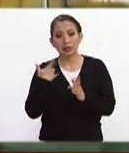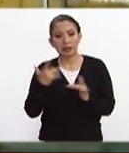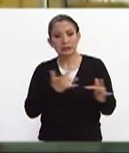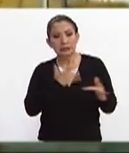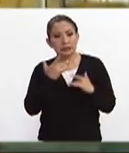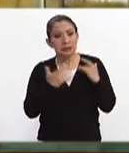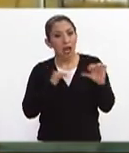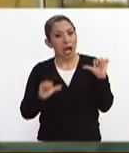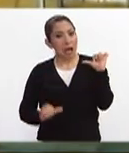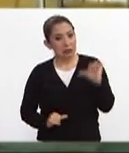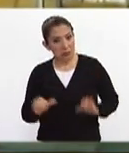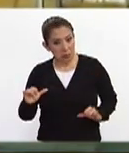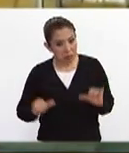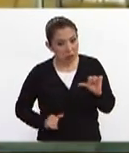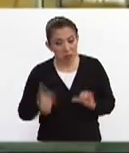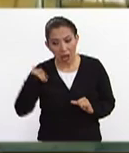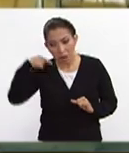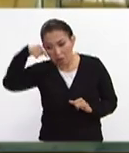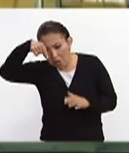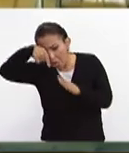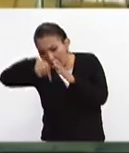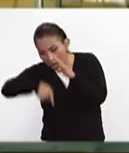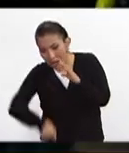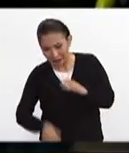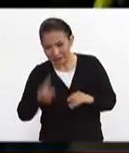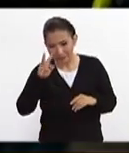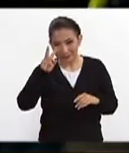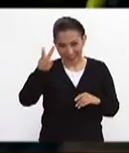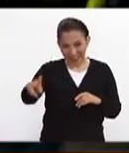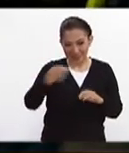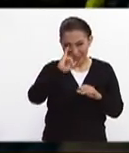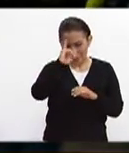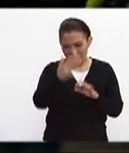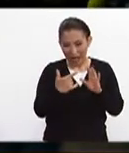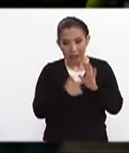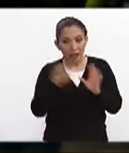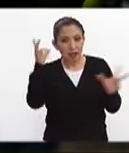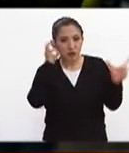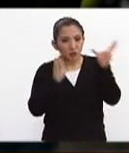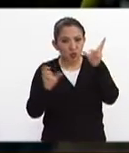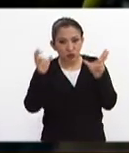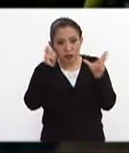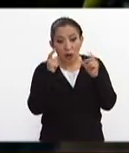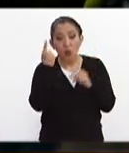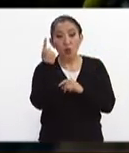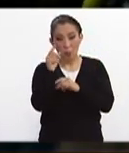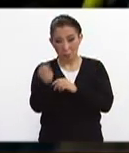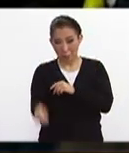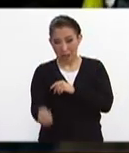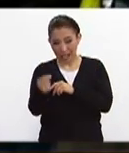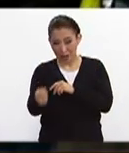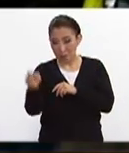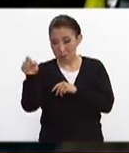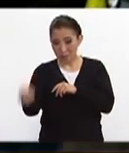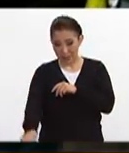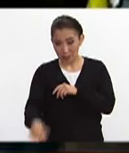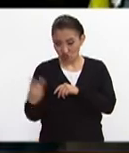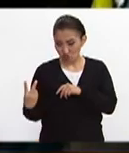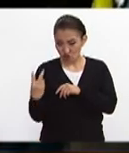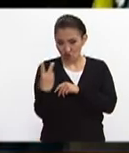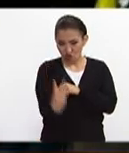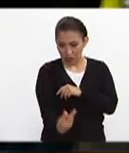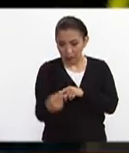percibe gran actividad debajo de los escombros ya veíamos ahí en las imágenes y escuchábamos a uno de los perros de estos binomios